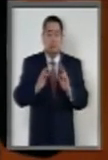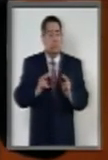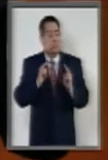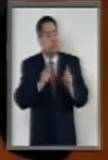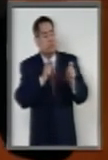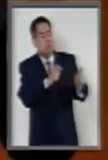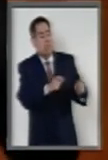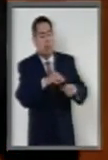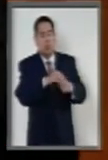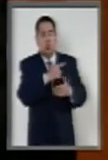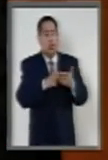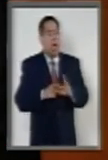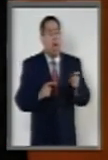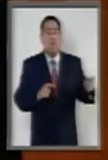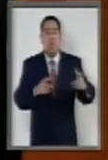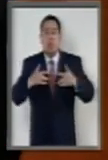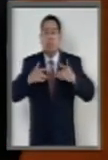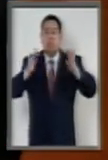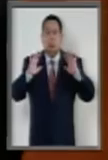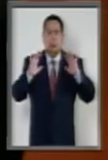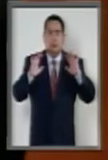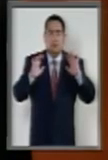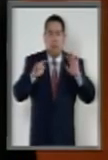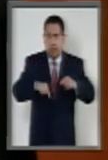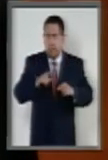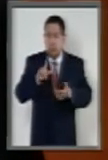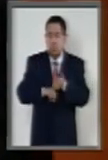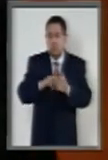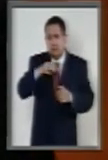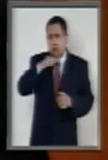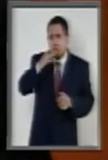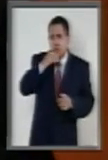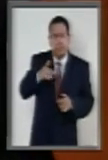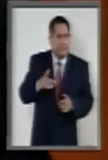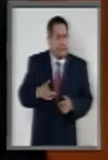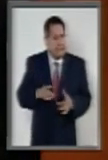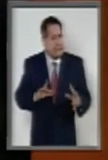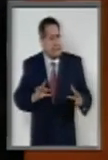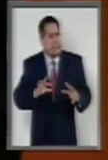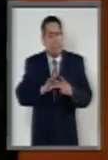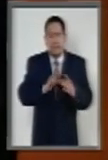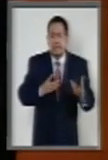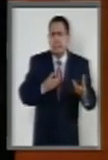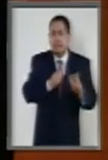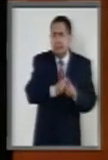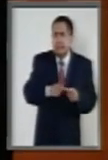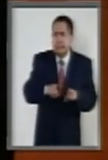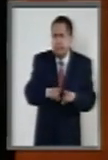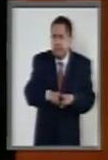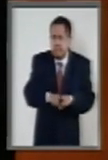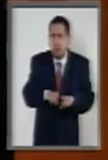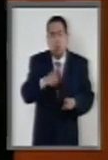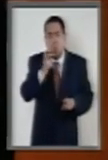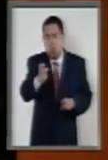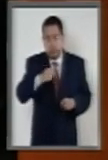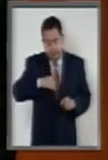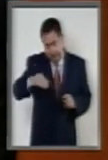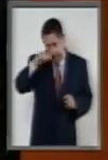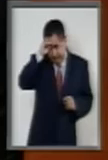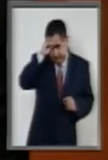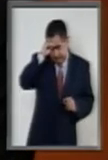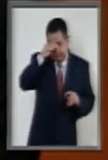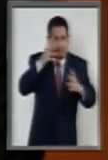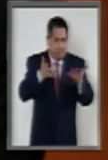estamos viendo asuntos electorales, sino temas anticorrupción. Pues justamente por eso tuvimos que haber